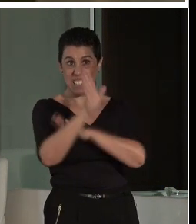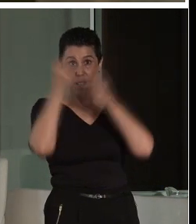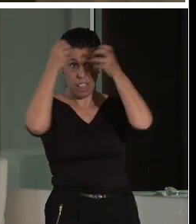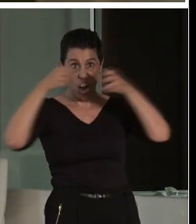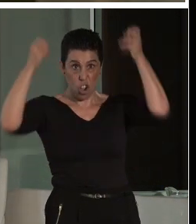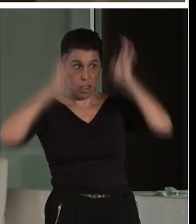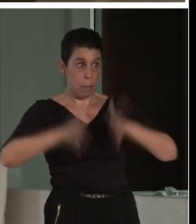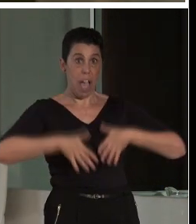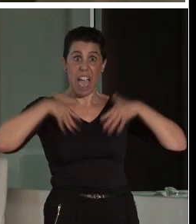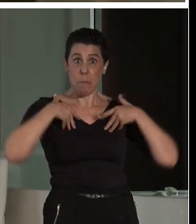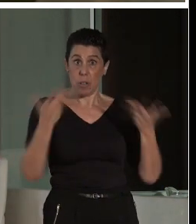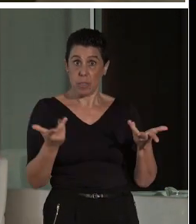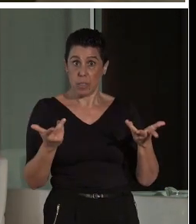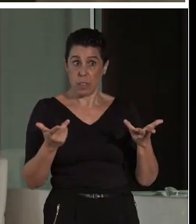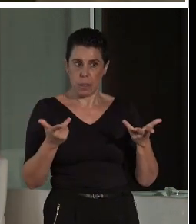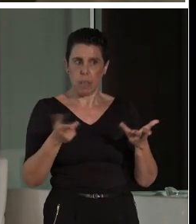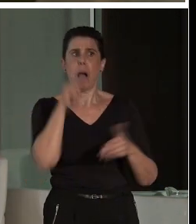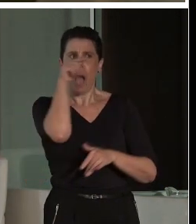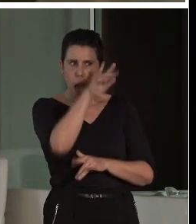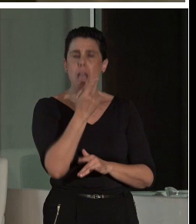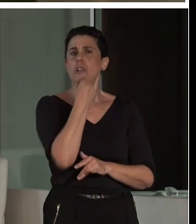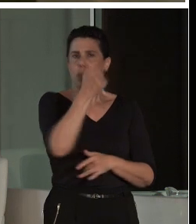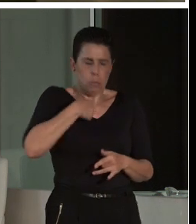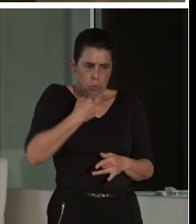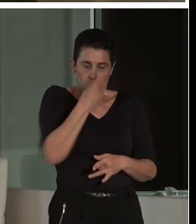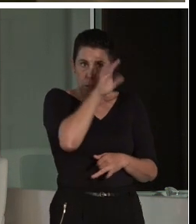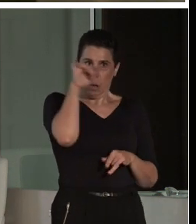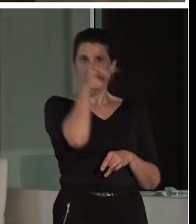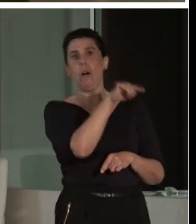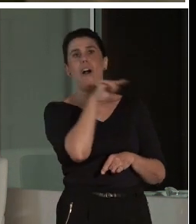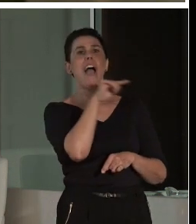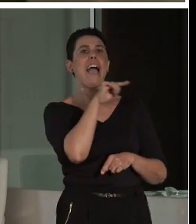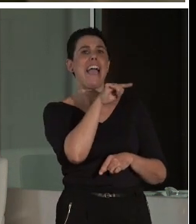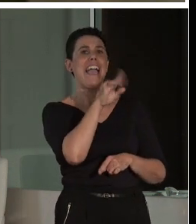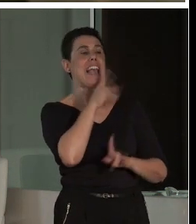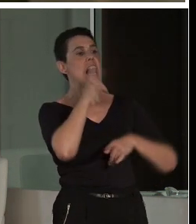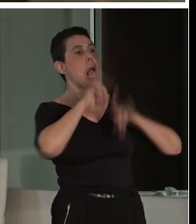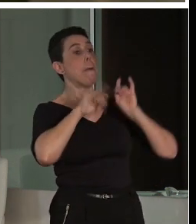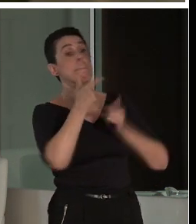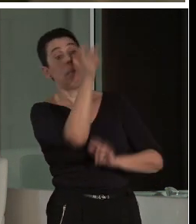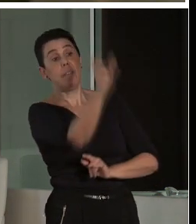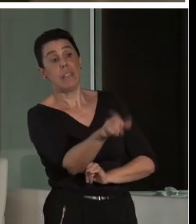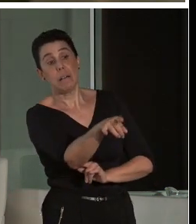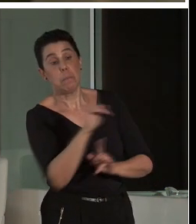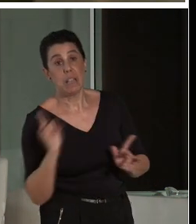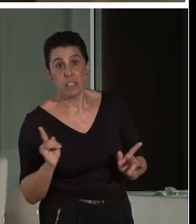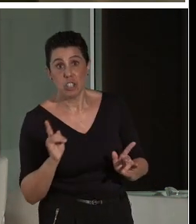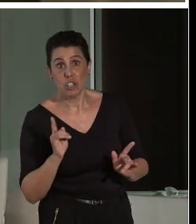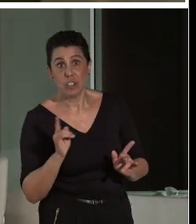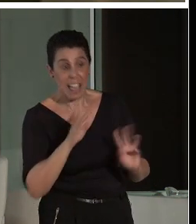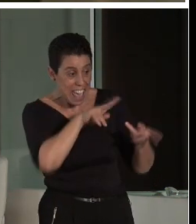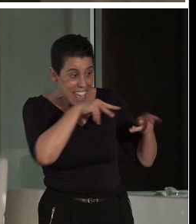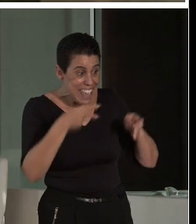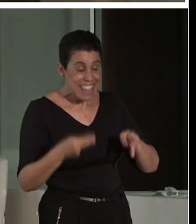dice él. Interpreta. Revela el significado. Dependiendo de quién tengas enfrente. La interpretación para niños no es